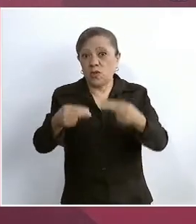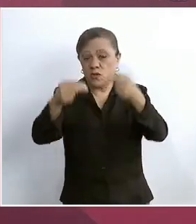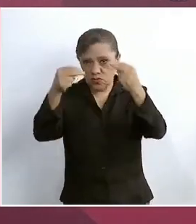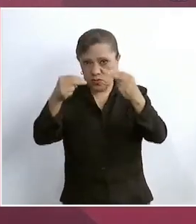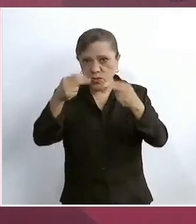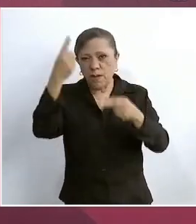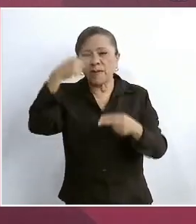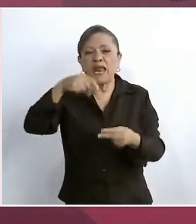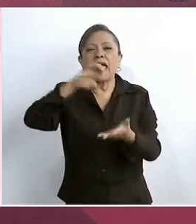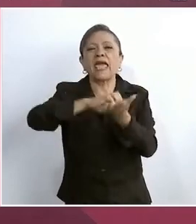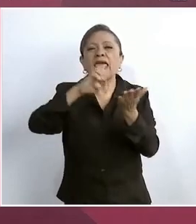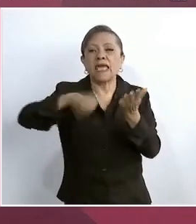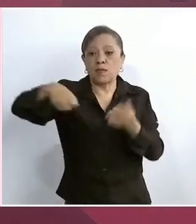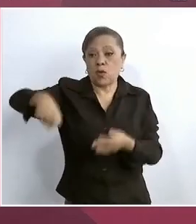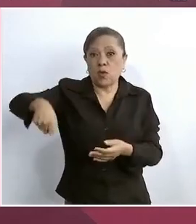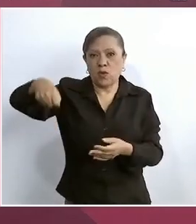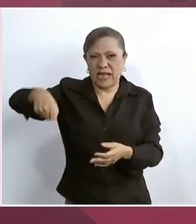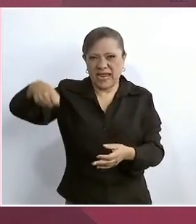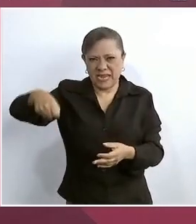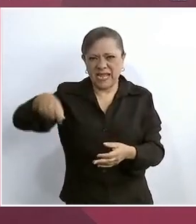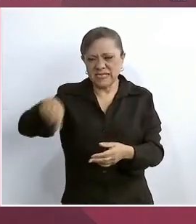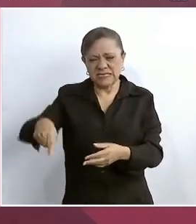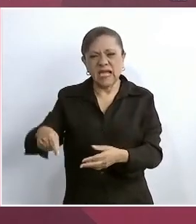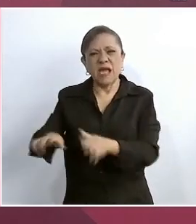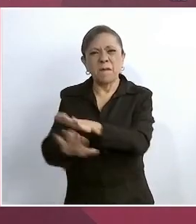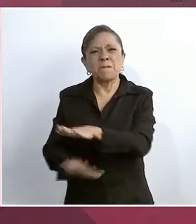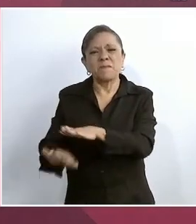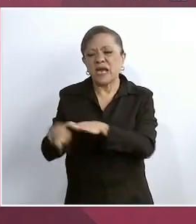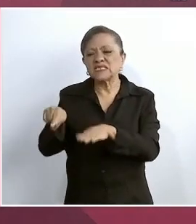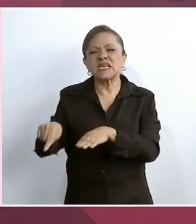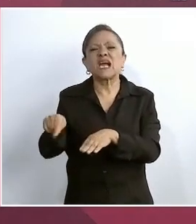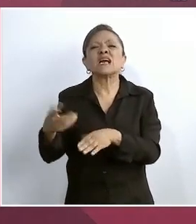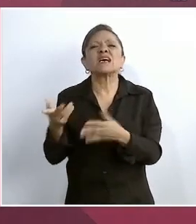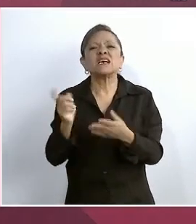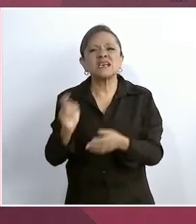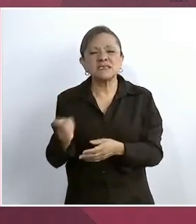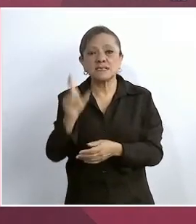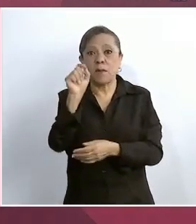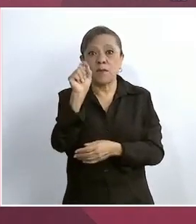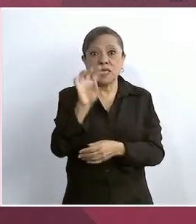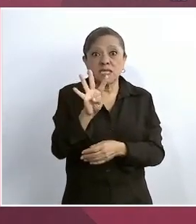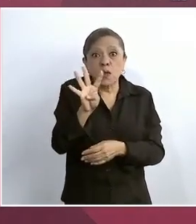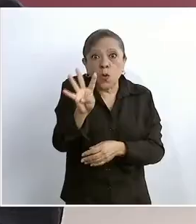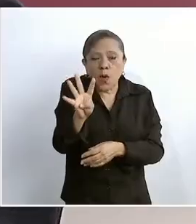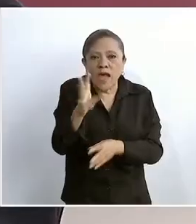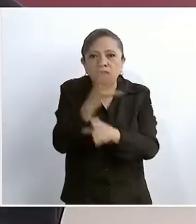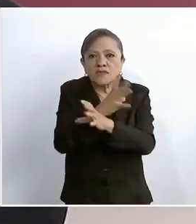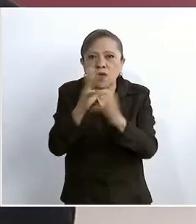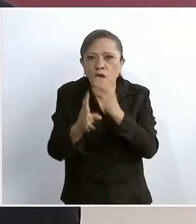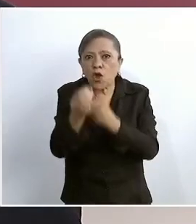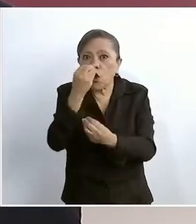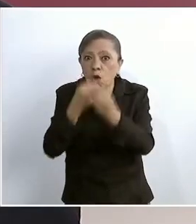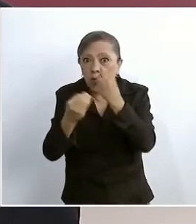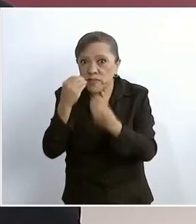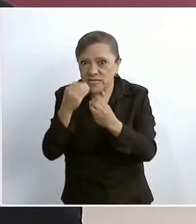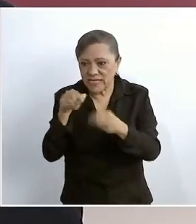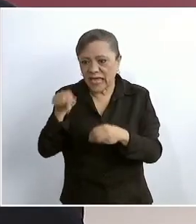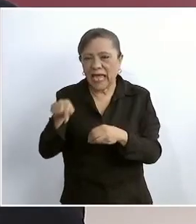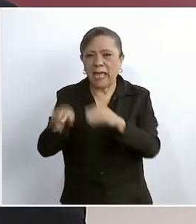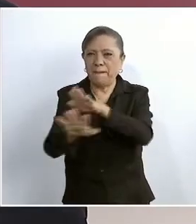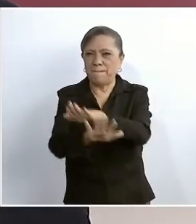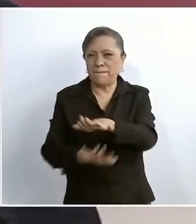24 productos de los que son productos básicos